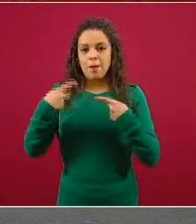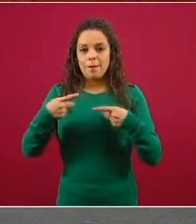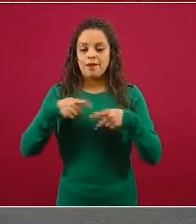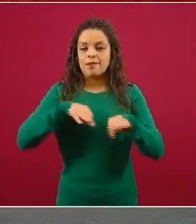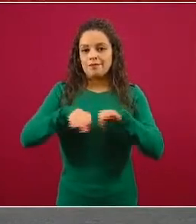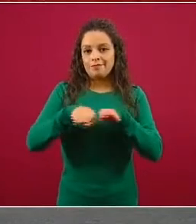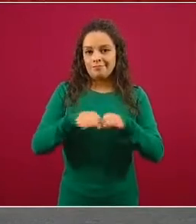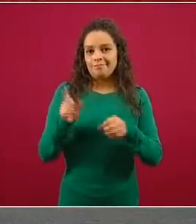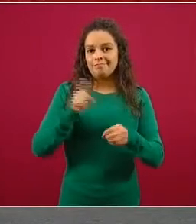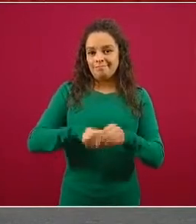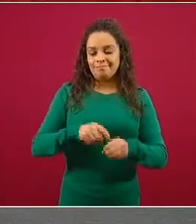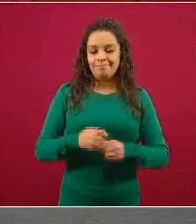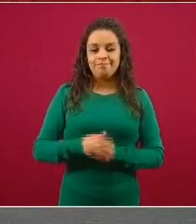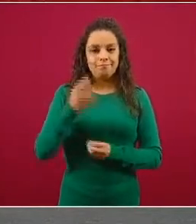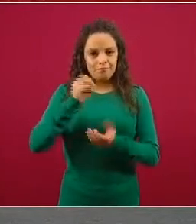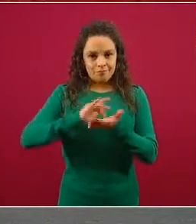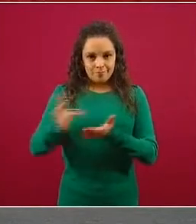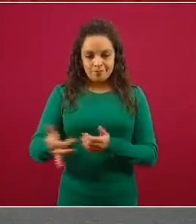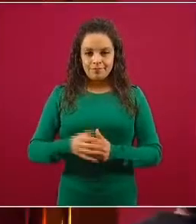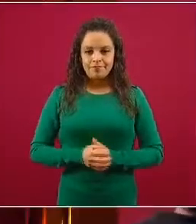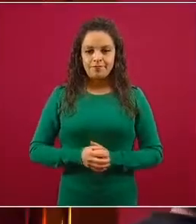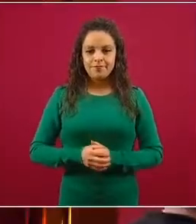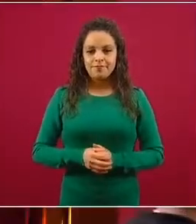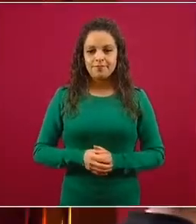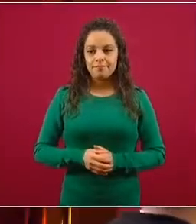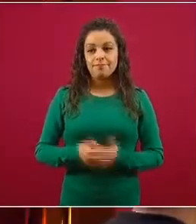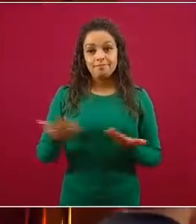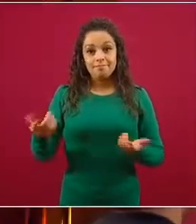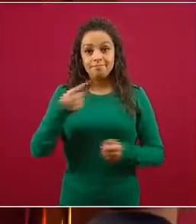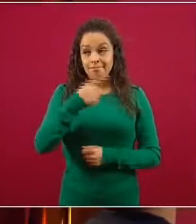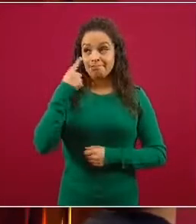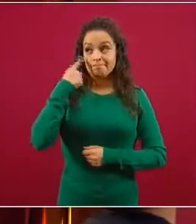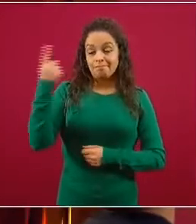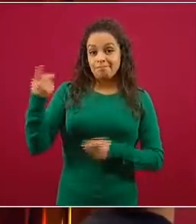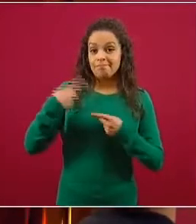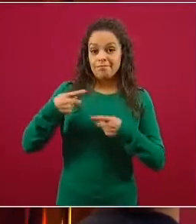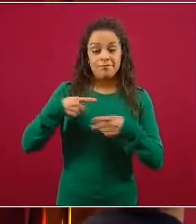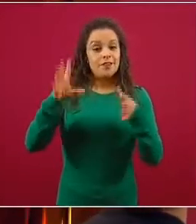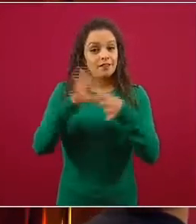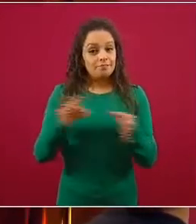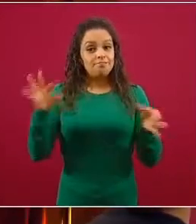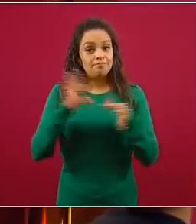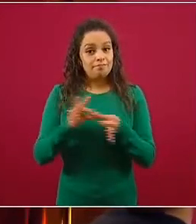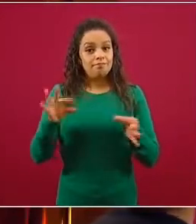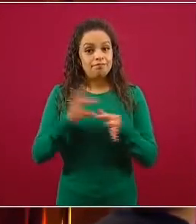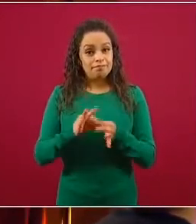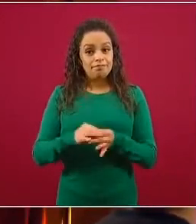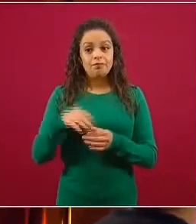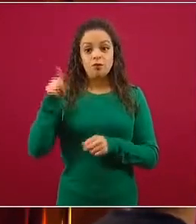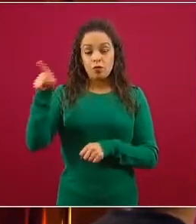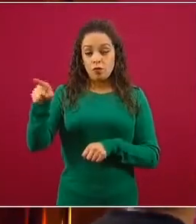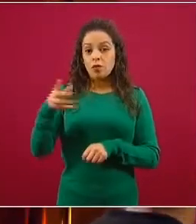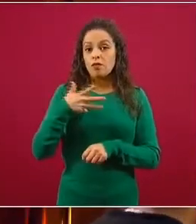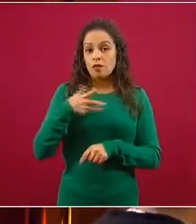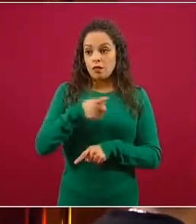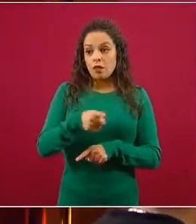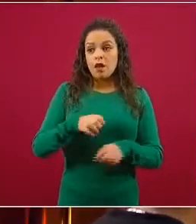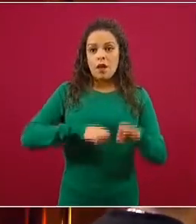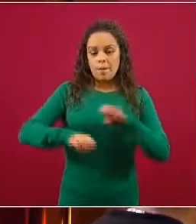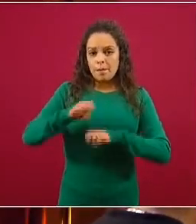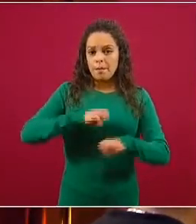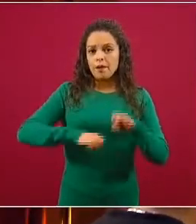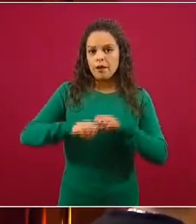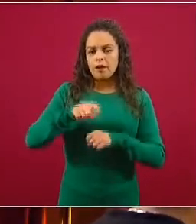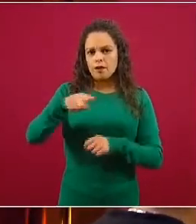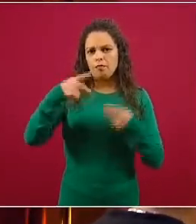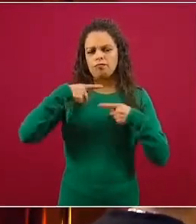Bien, pues ahí están esos testimonios, ustedes los vieron, en esos lugares de trabajo, en donde gente está pensando ya hacia